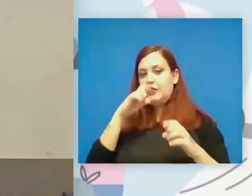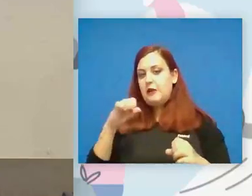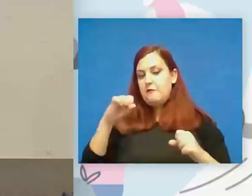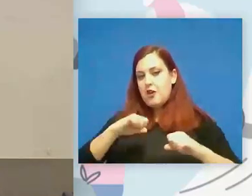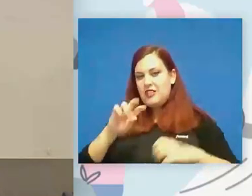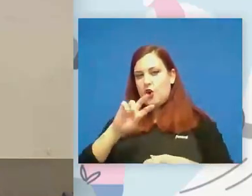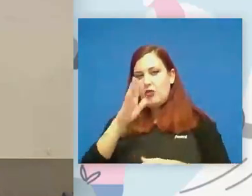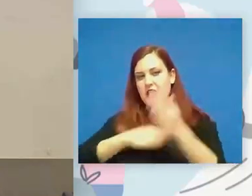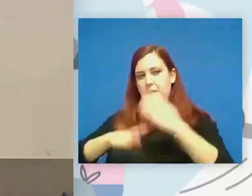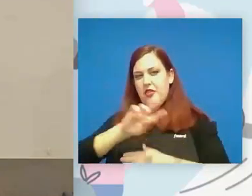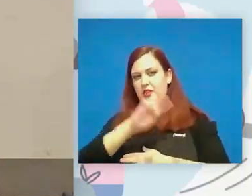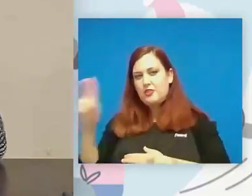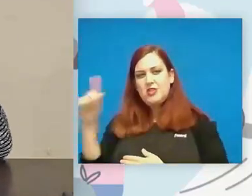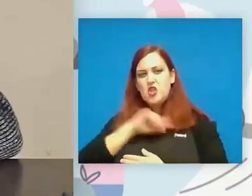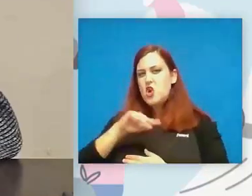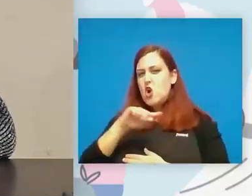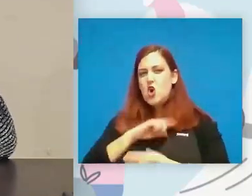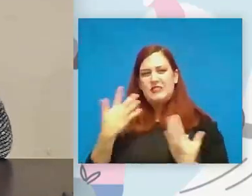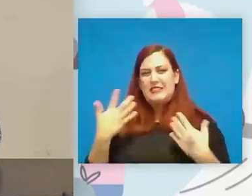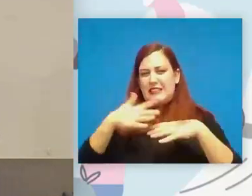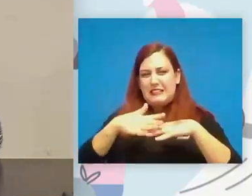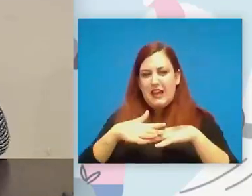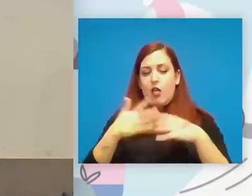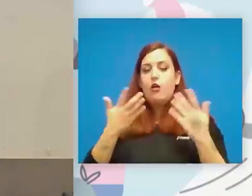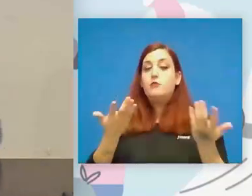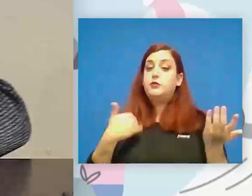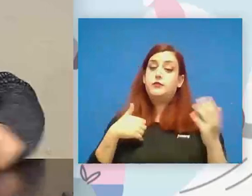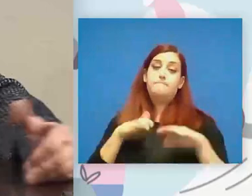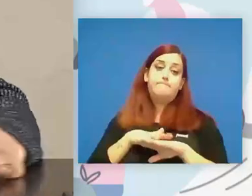discapacidad no se siente vale pues lo siento